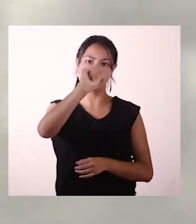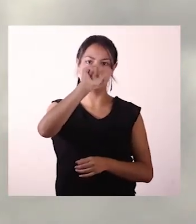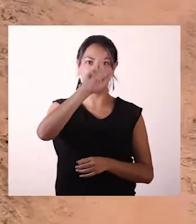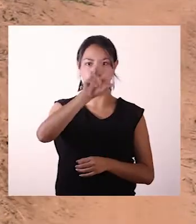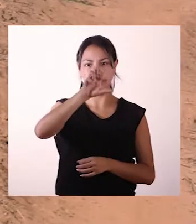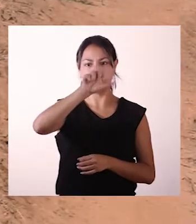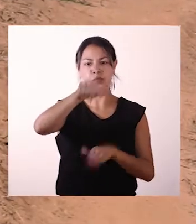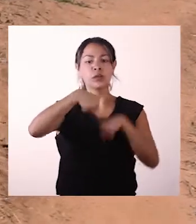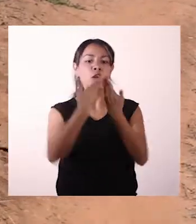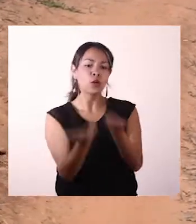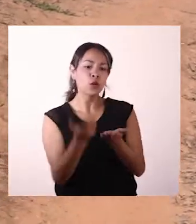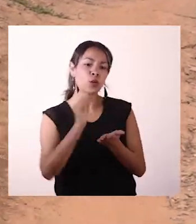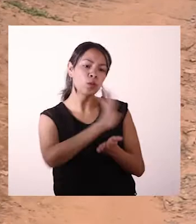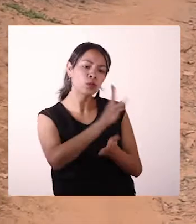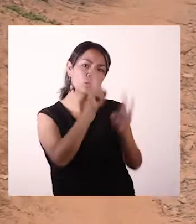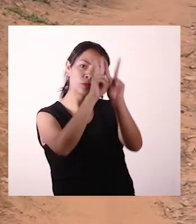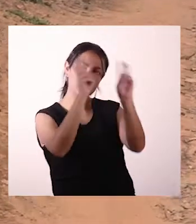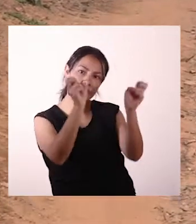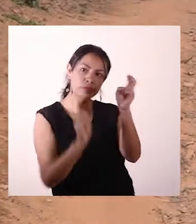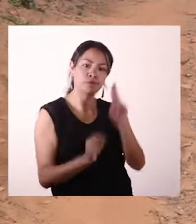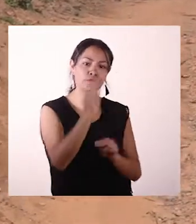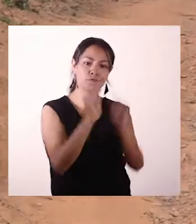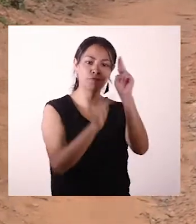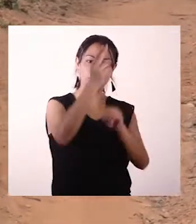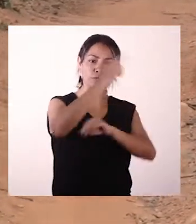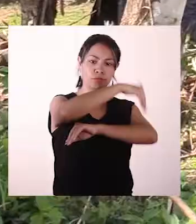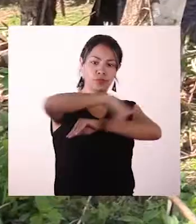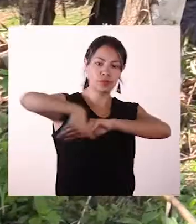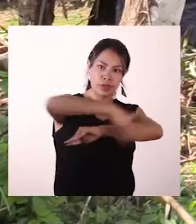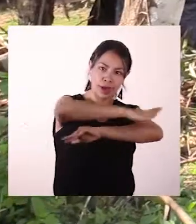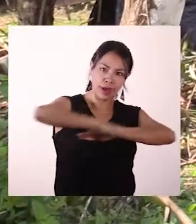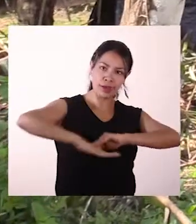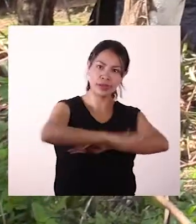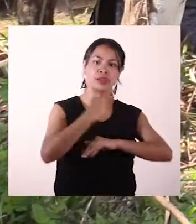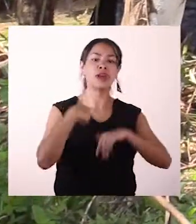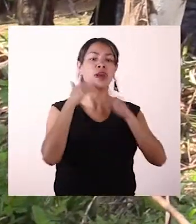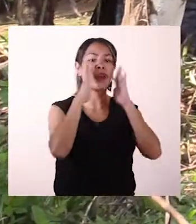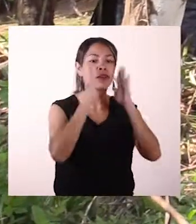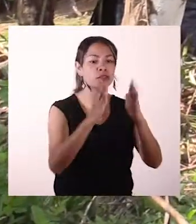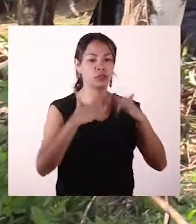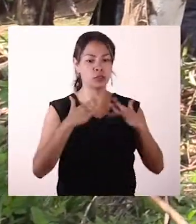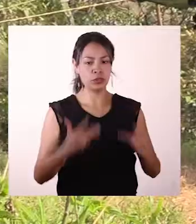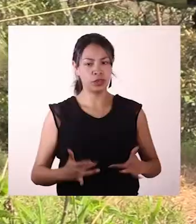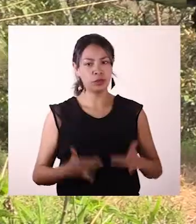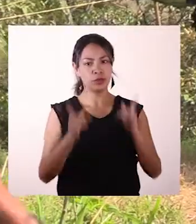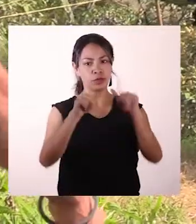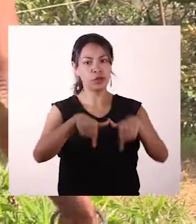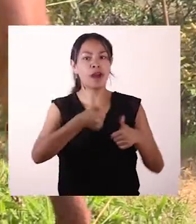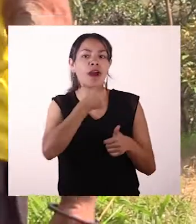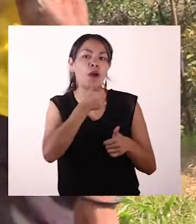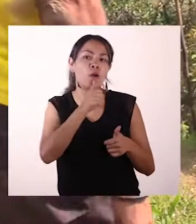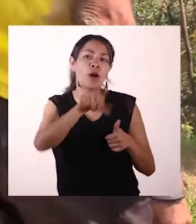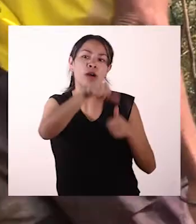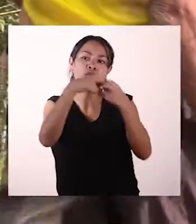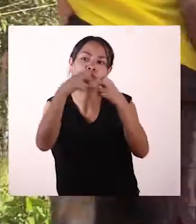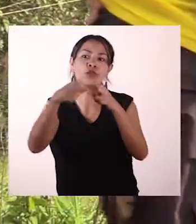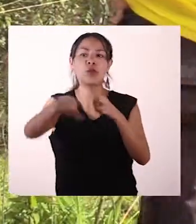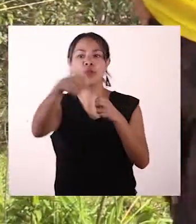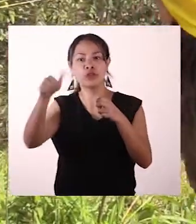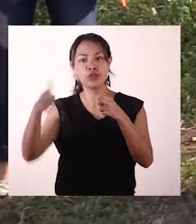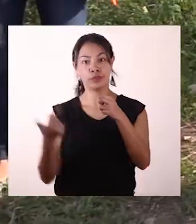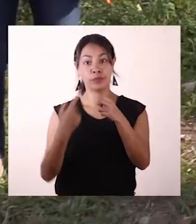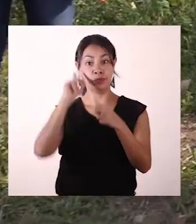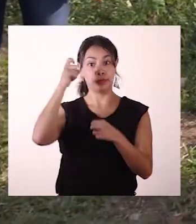determinar la capacidad de respuesta en términos de infraestructura vial, atención en salud, acceso a agua y otros servicios.